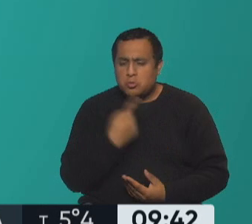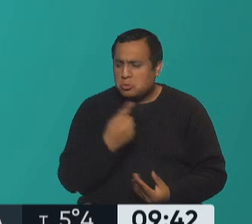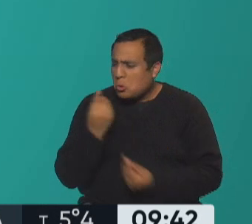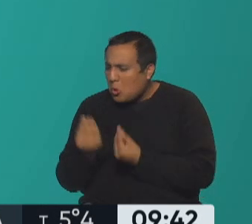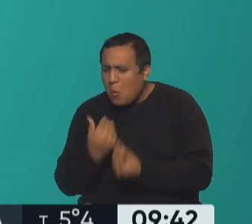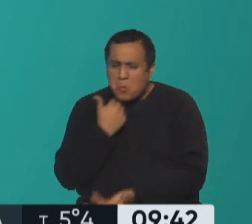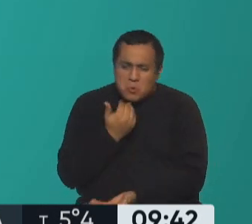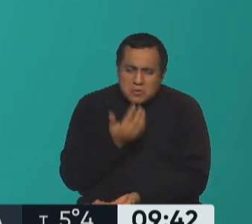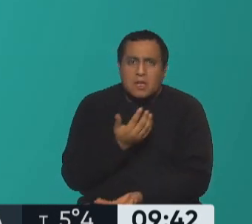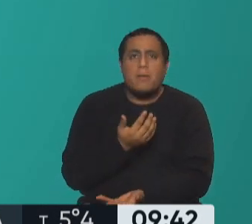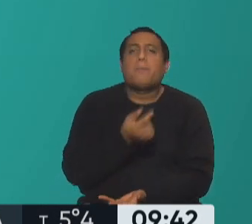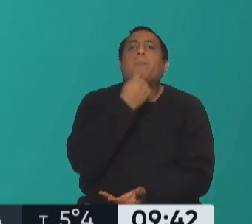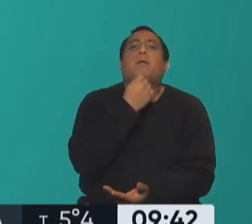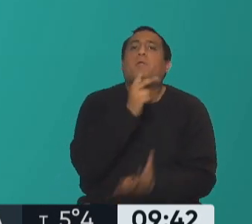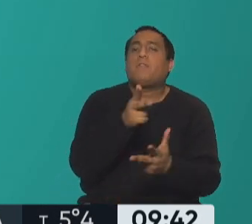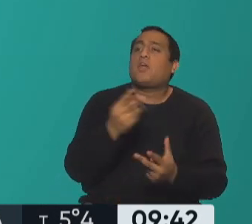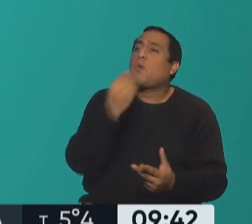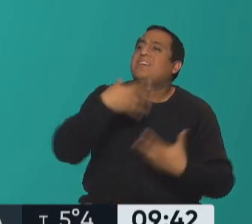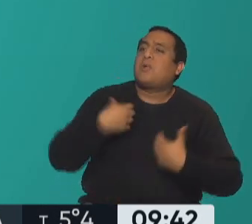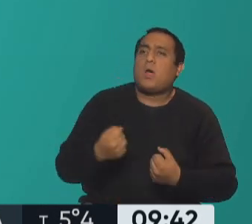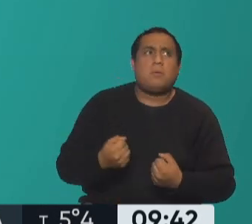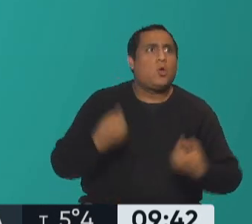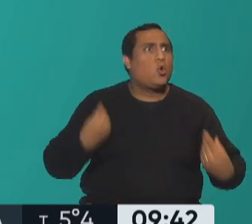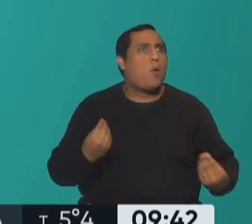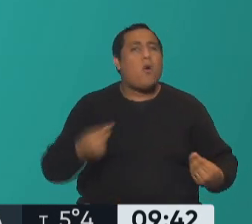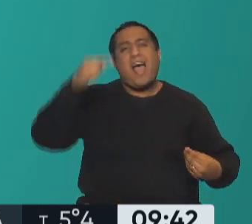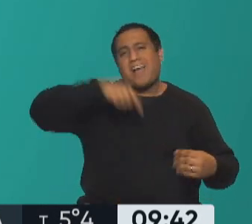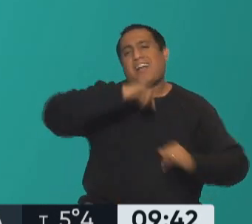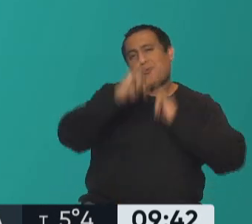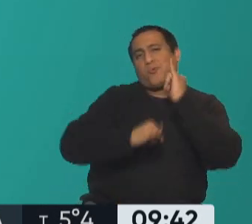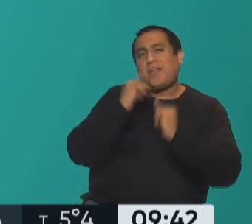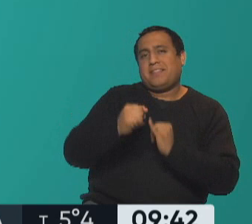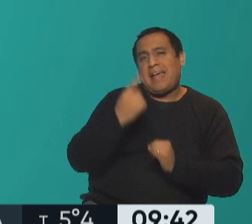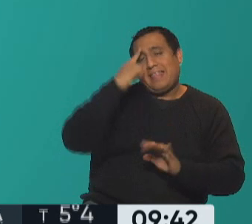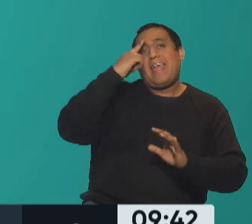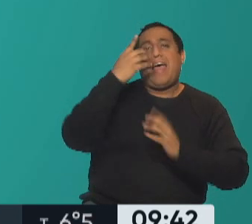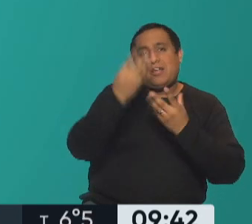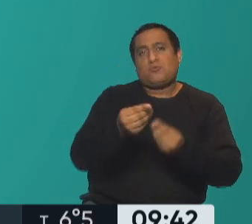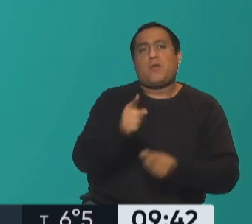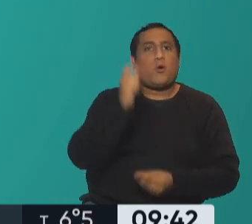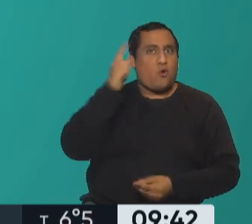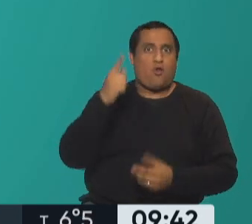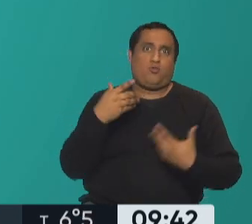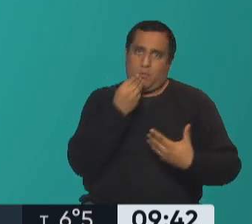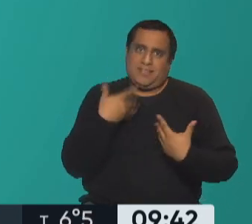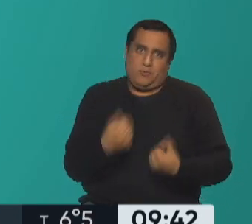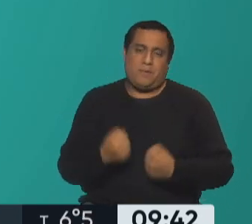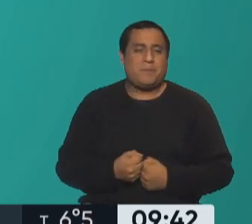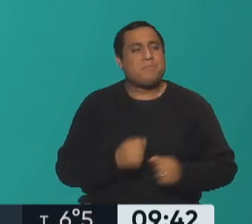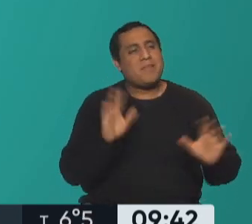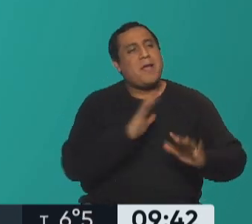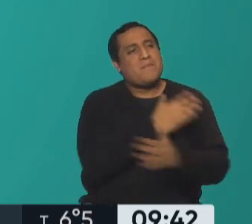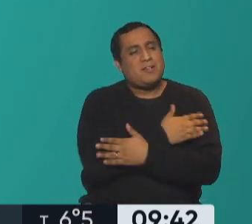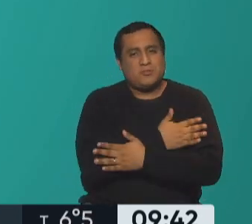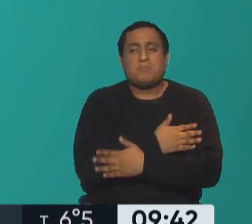hacerlo. Viste que te dicen hay que comer saludable. Bueno, ok. Acá te acercamos una idea para que lo puedas lograr. Te mando un abrazo grande, Yael. Un abrazo